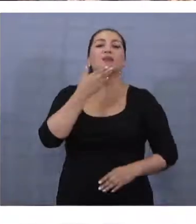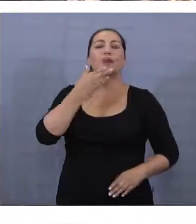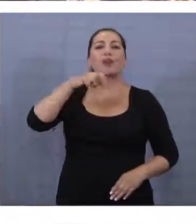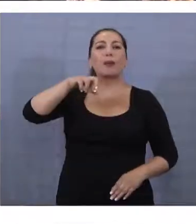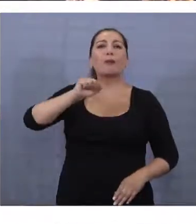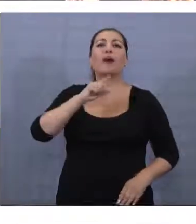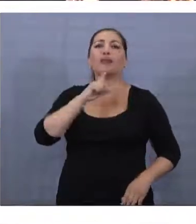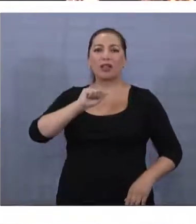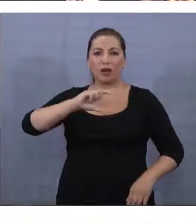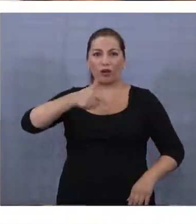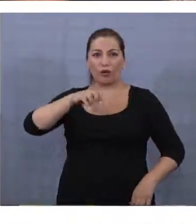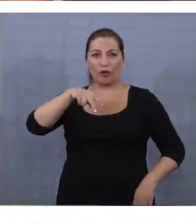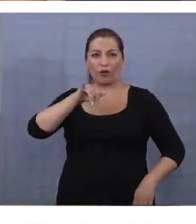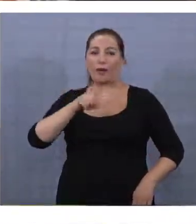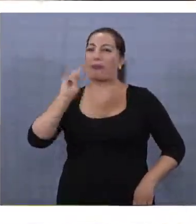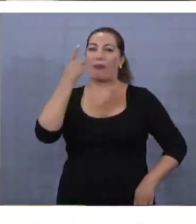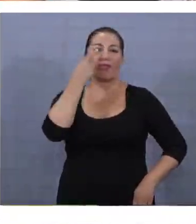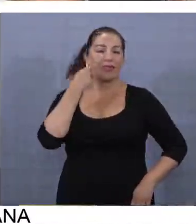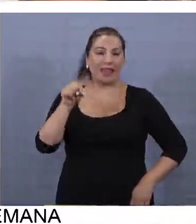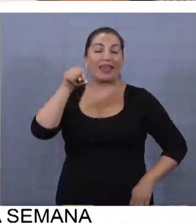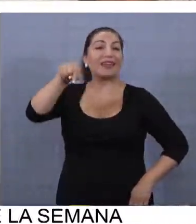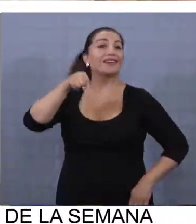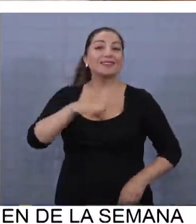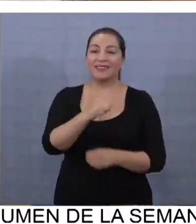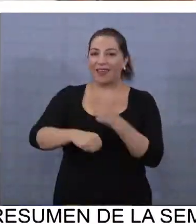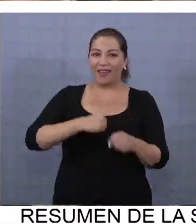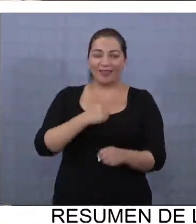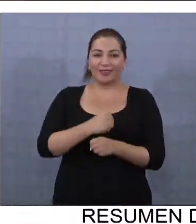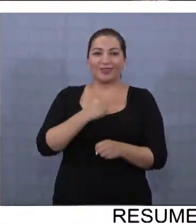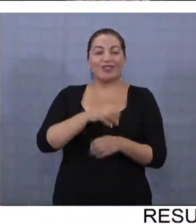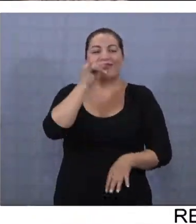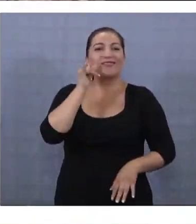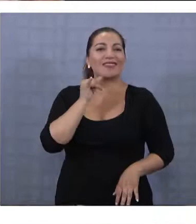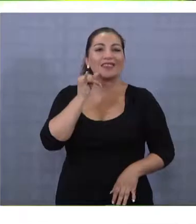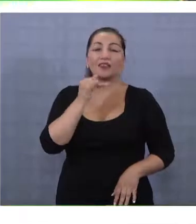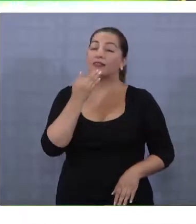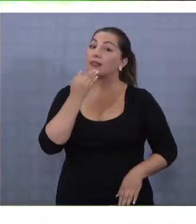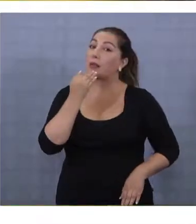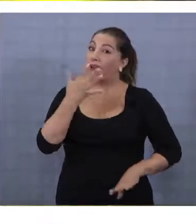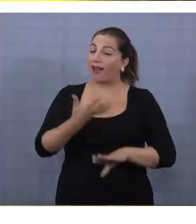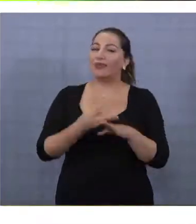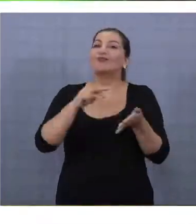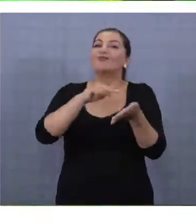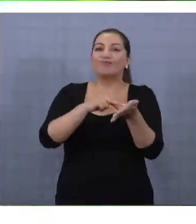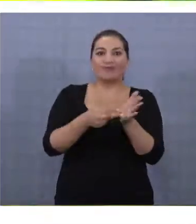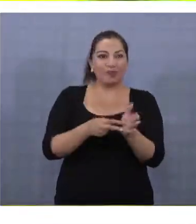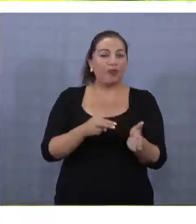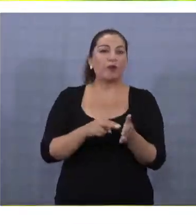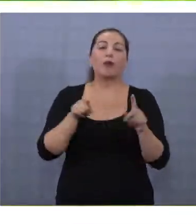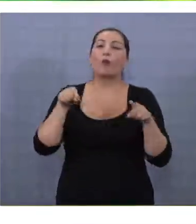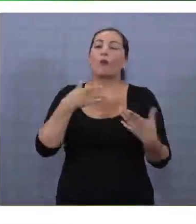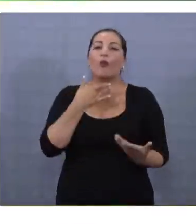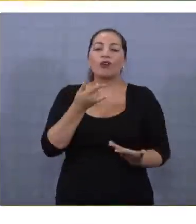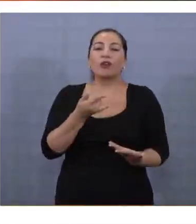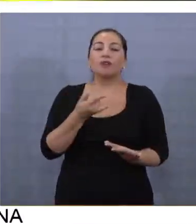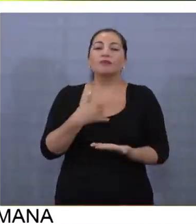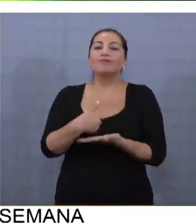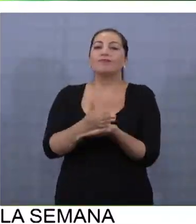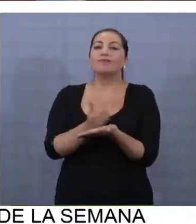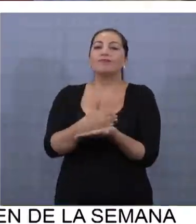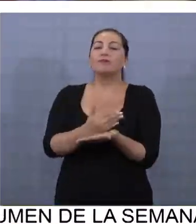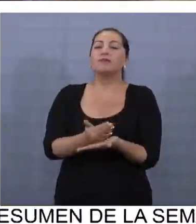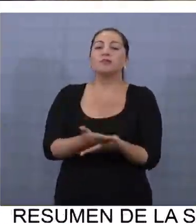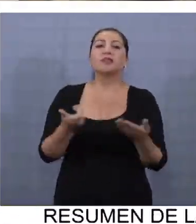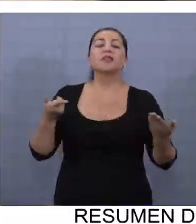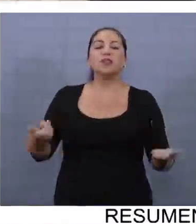hicimos en el primer día. Este año el tradicional evento iquiqueño no estuvo exento de problemas en cuanto a su organización,